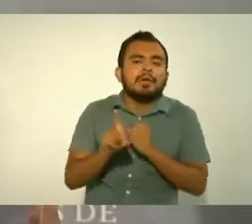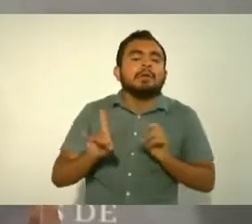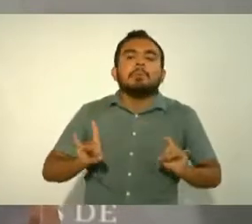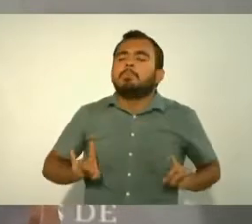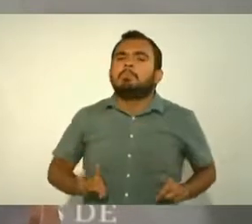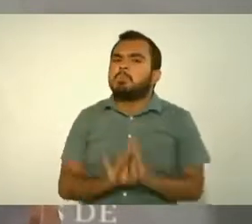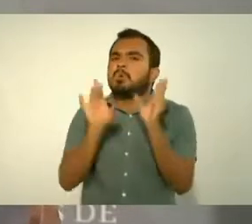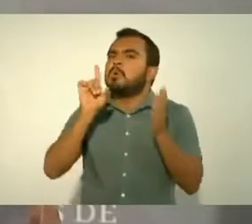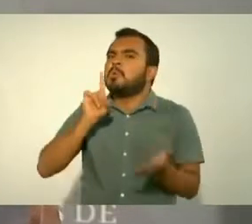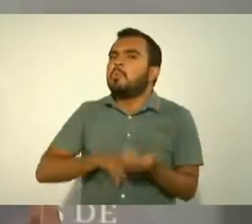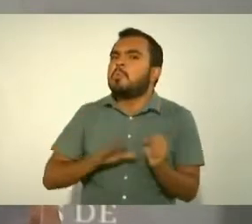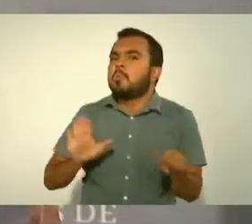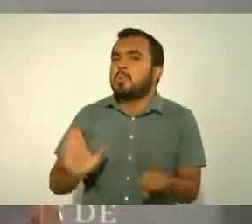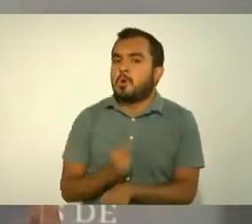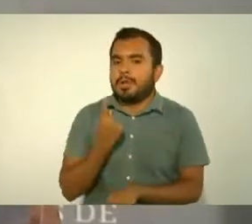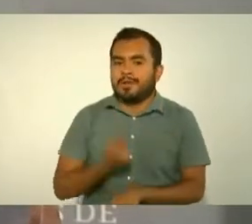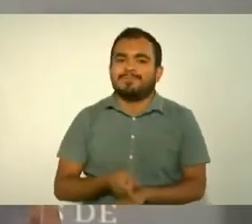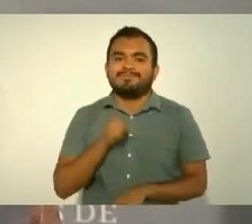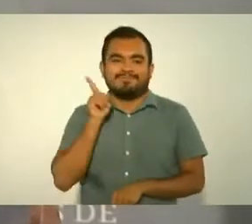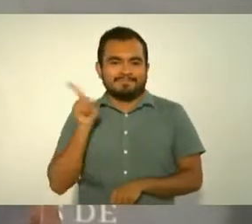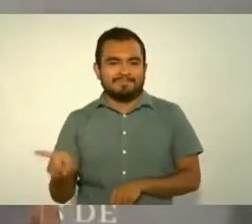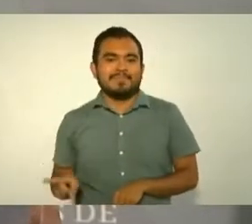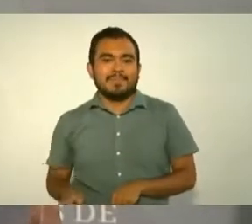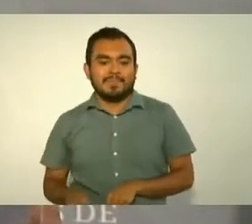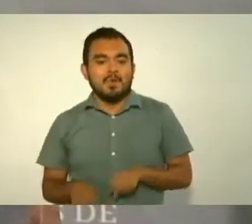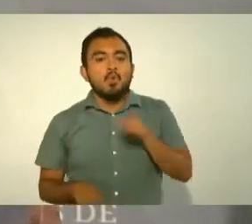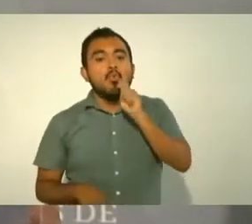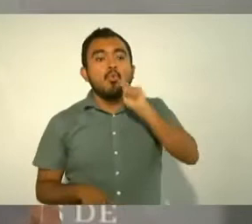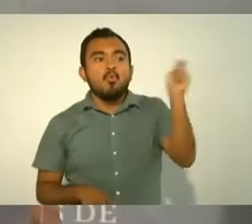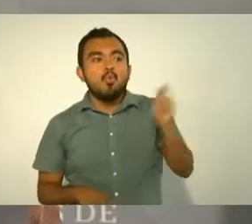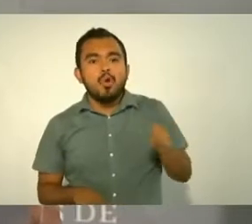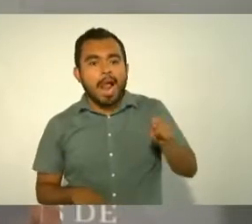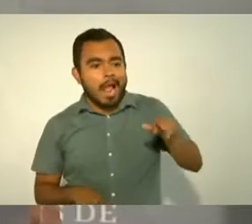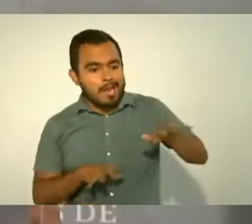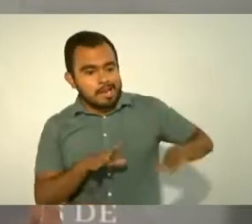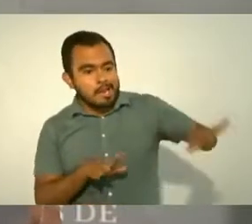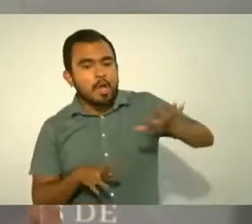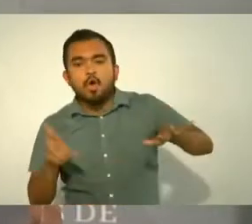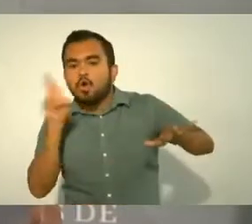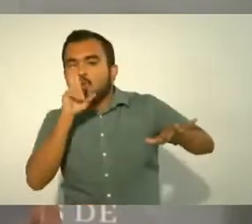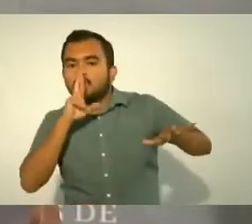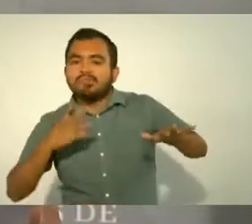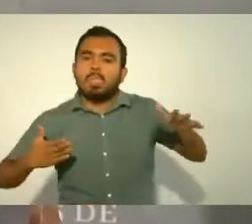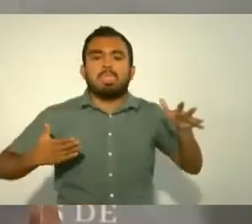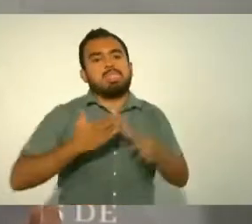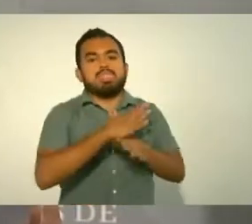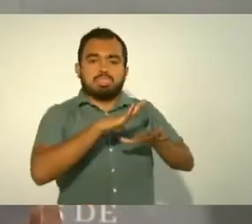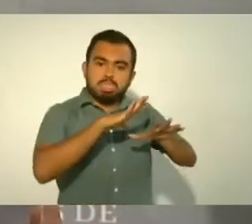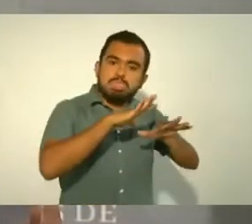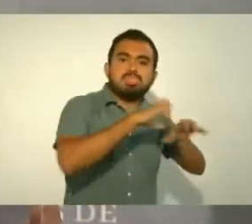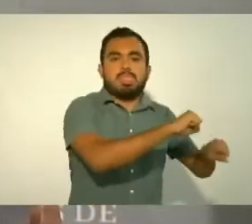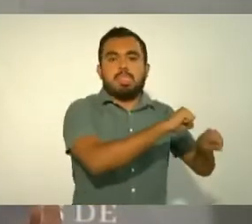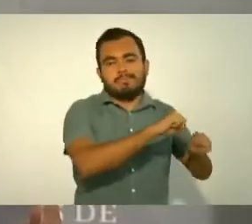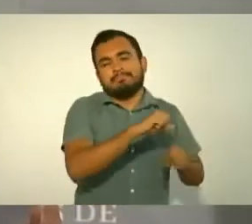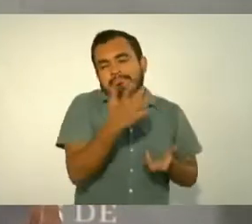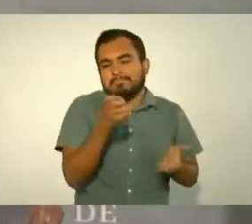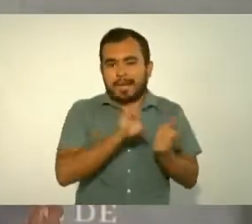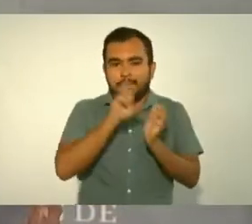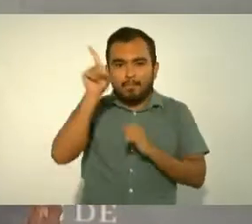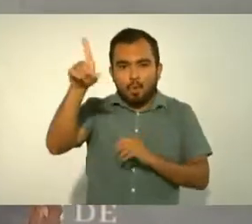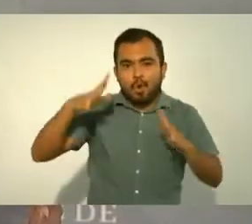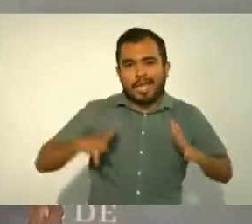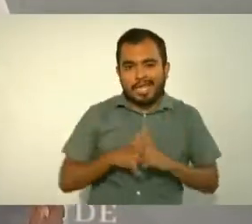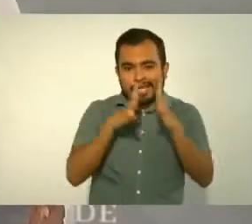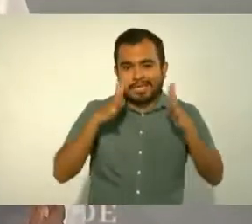por la invasión de Rusia a Ucrania o por la guerra entre